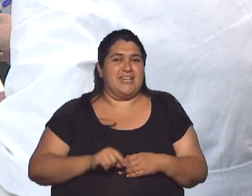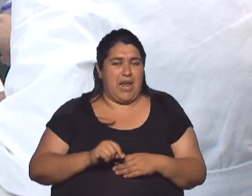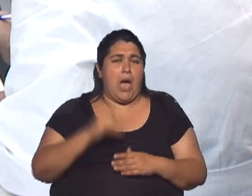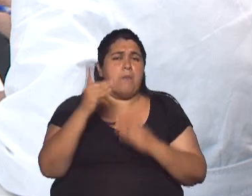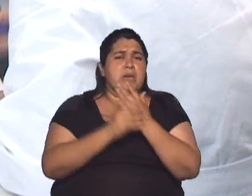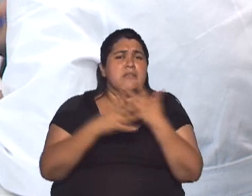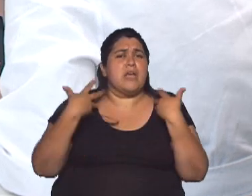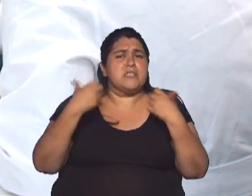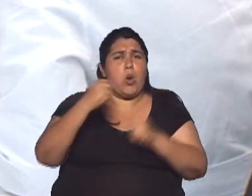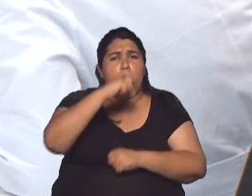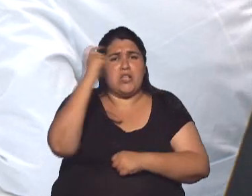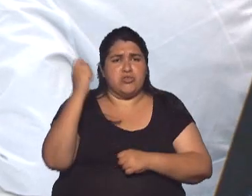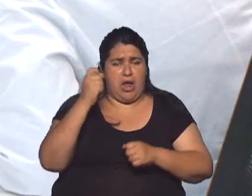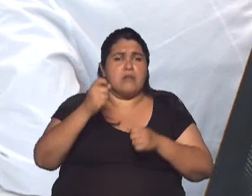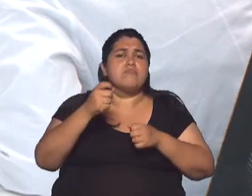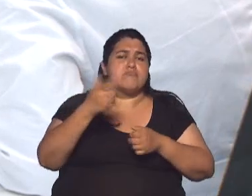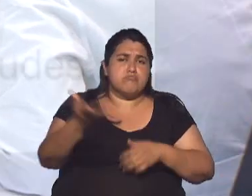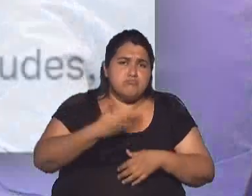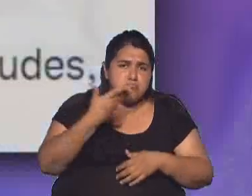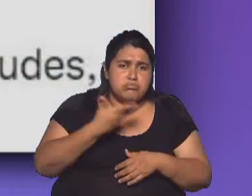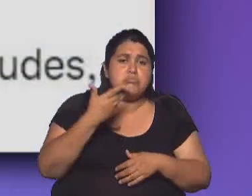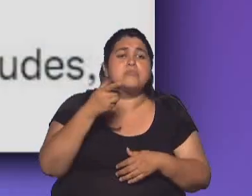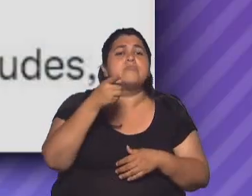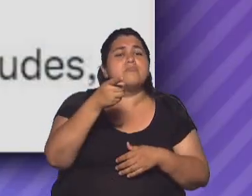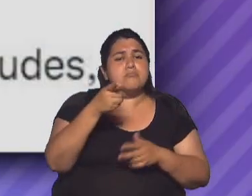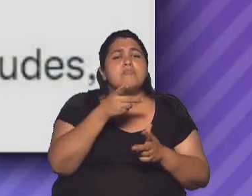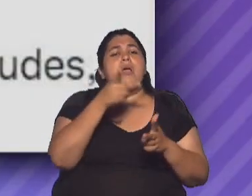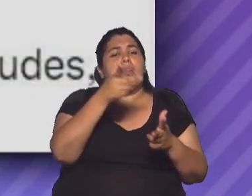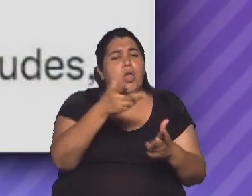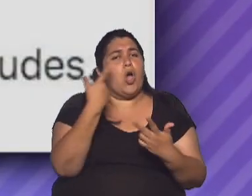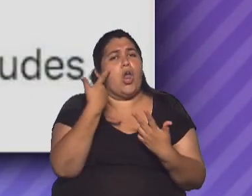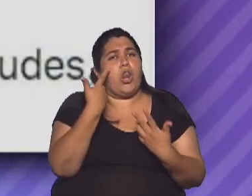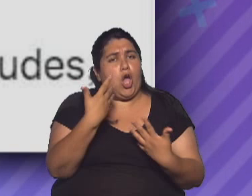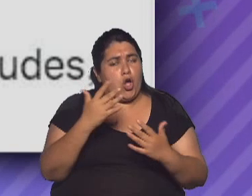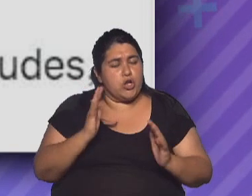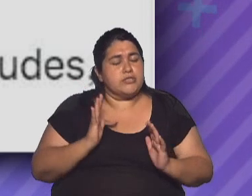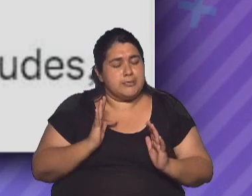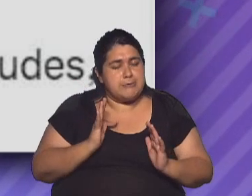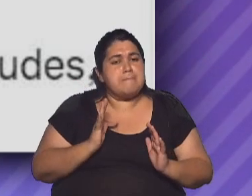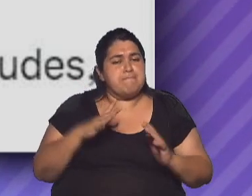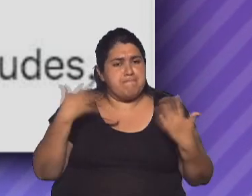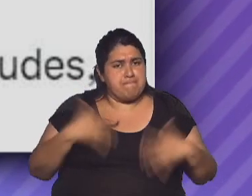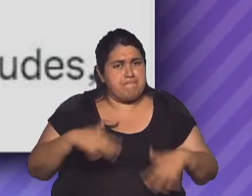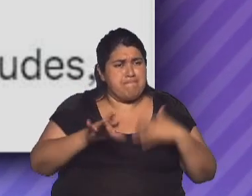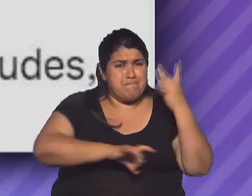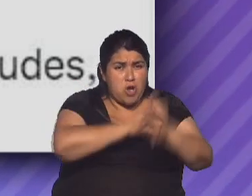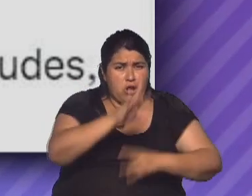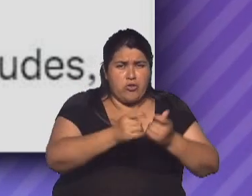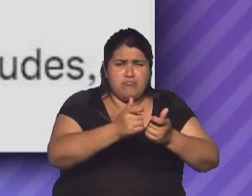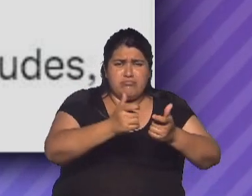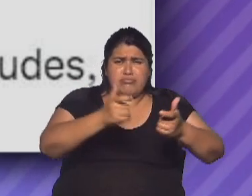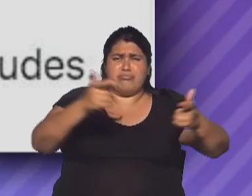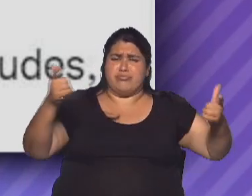Ministra de Salud de la Nación, Carla Bisotti, quien reconoció que estamos ante un aumento exponencial de los casos